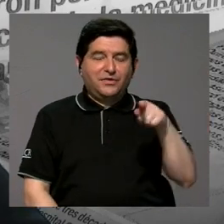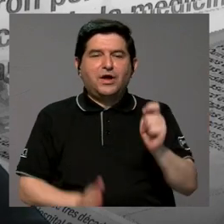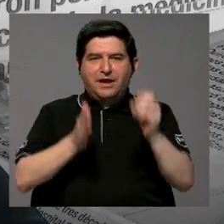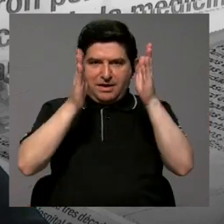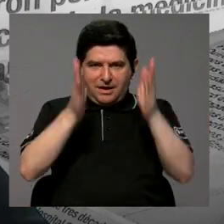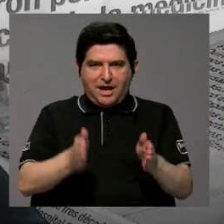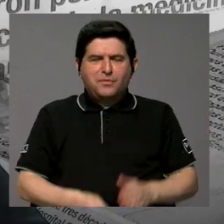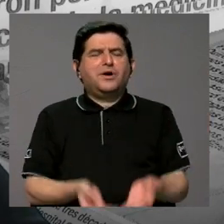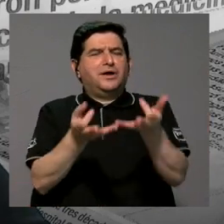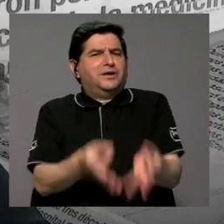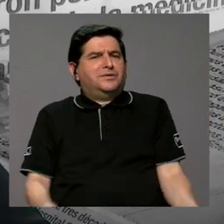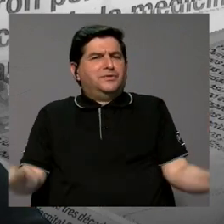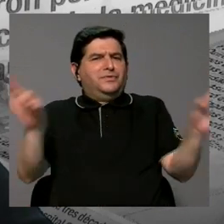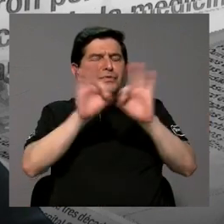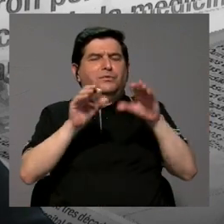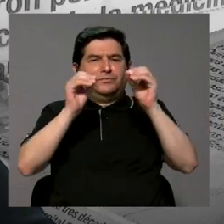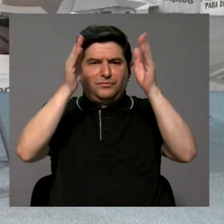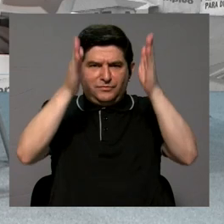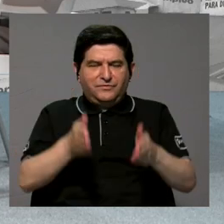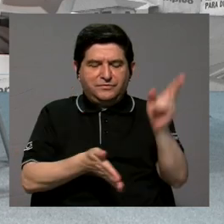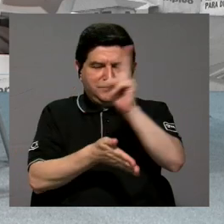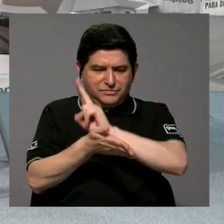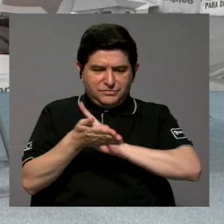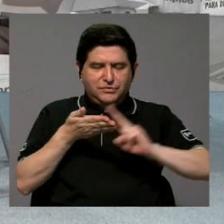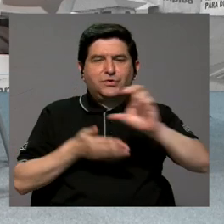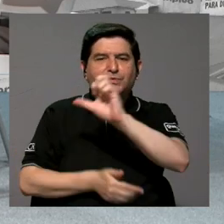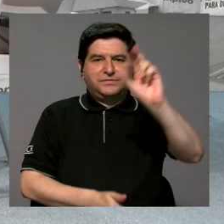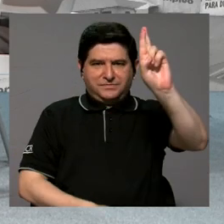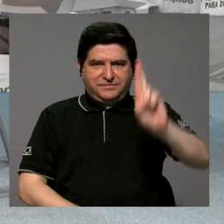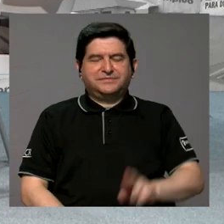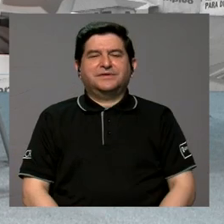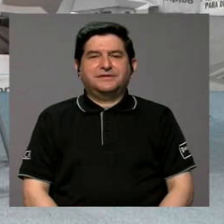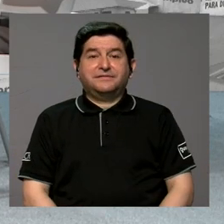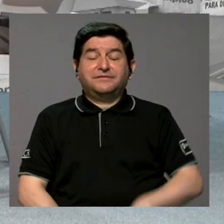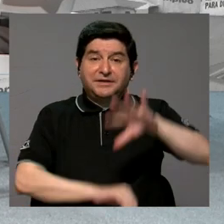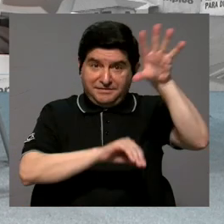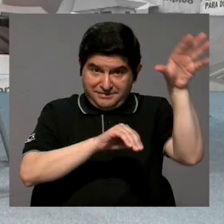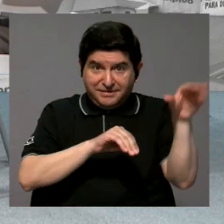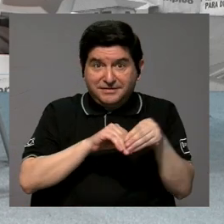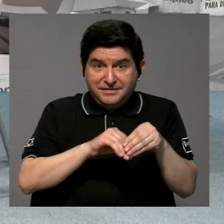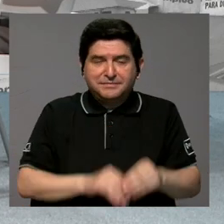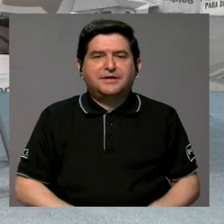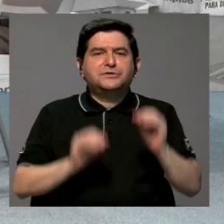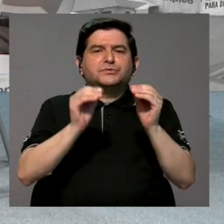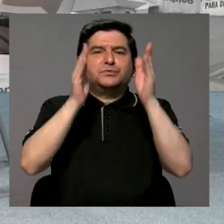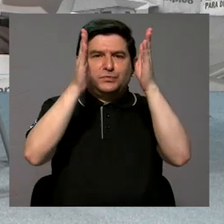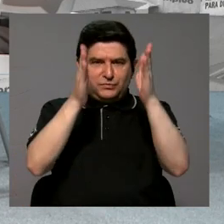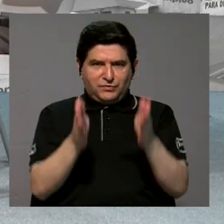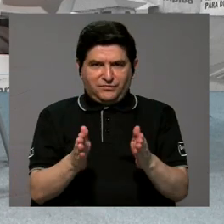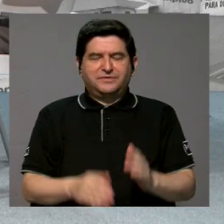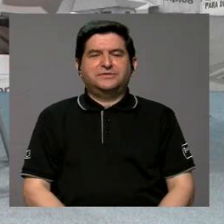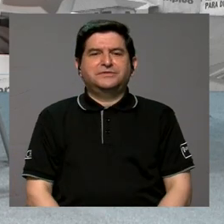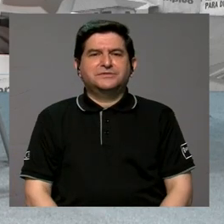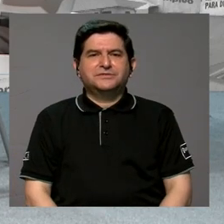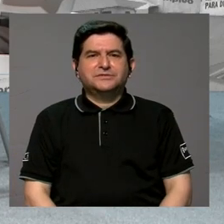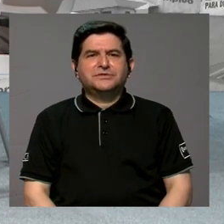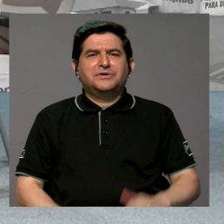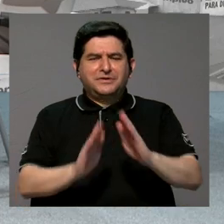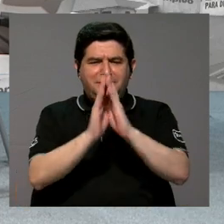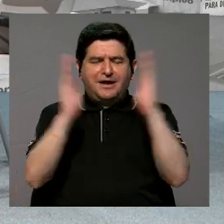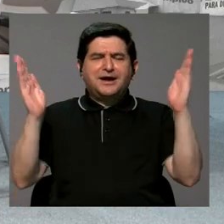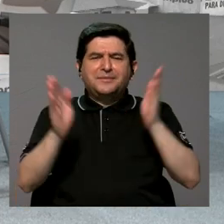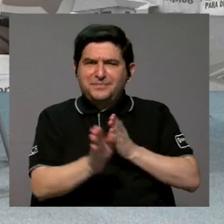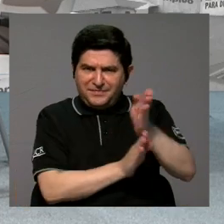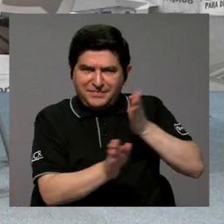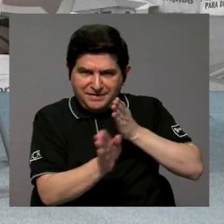abogado destacado, es catedrático de la Universidad de Costa Rica, además es profesor, tiene una amplia